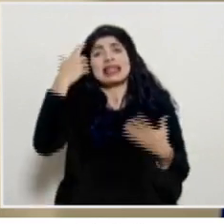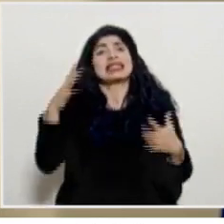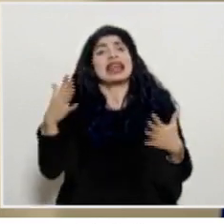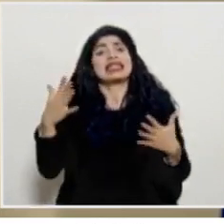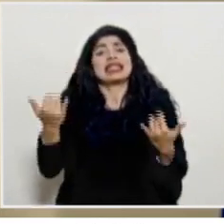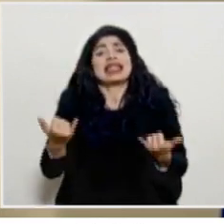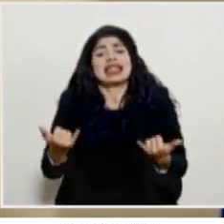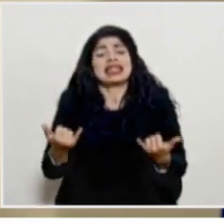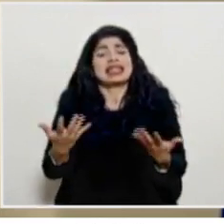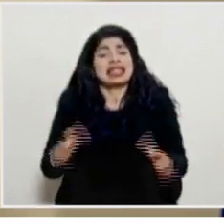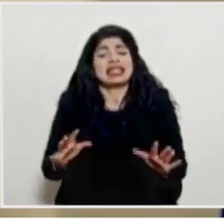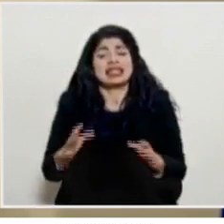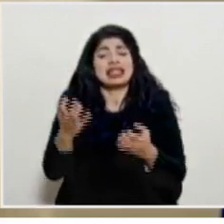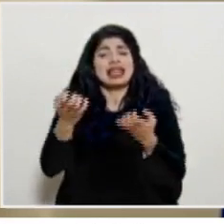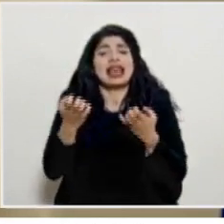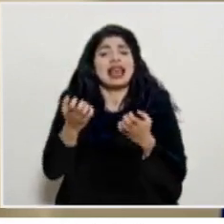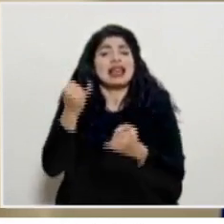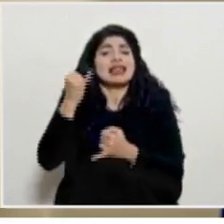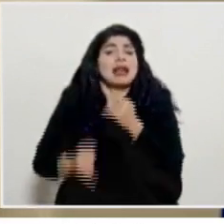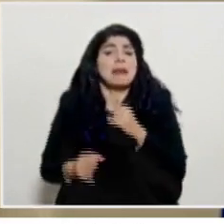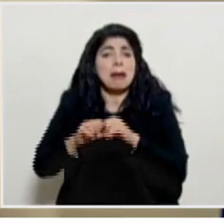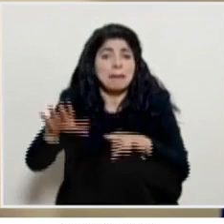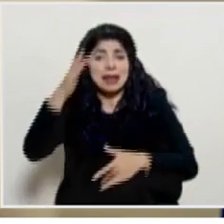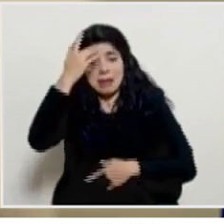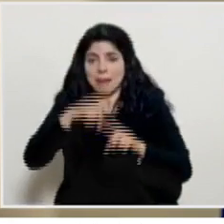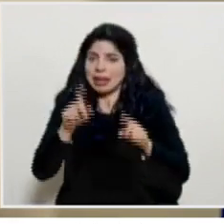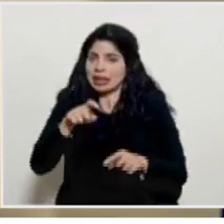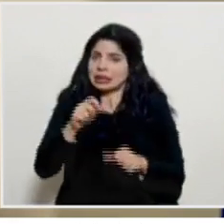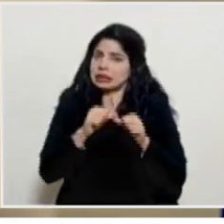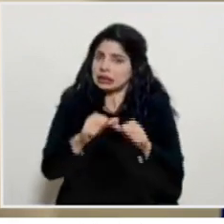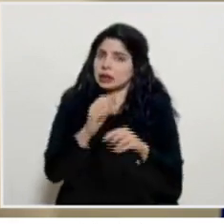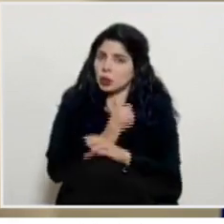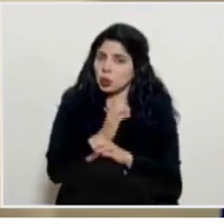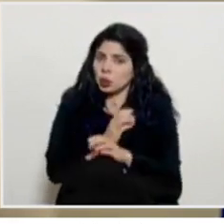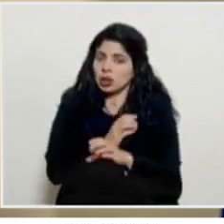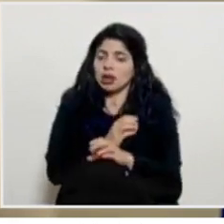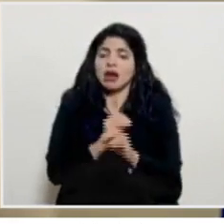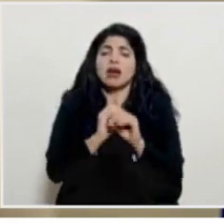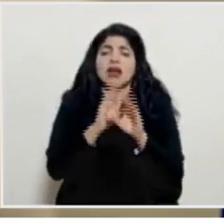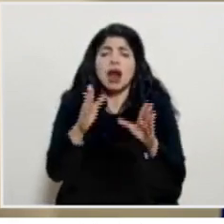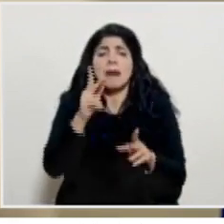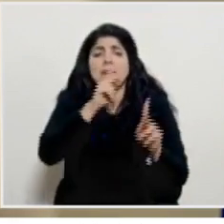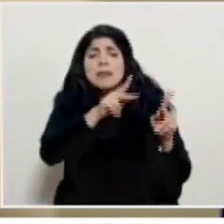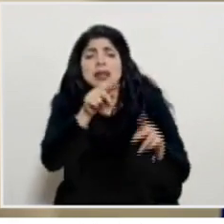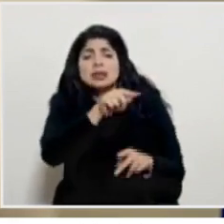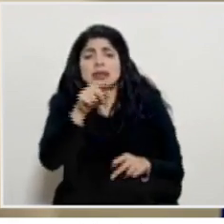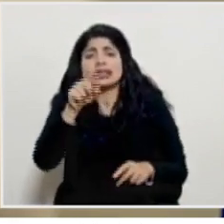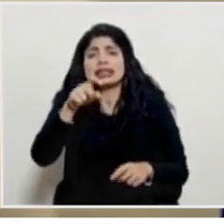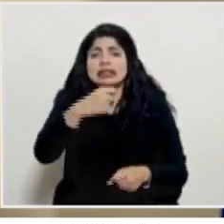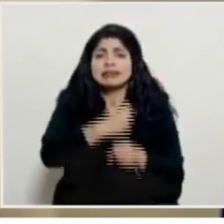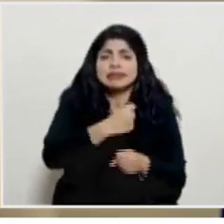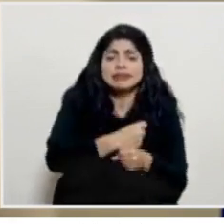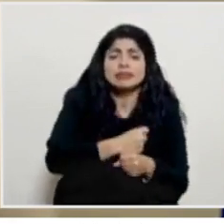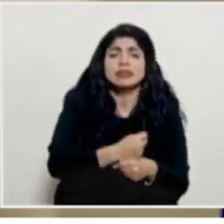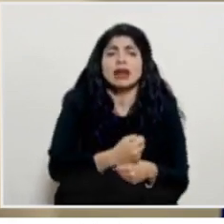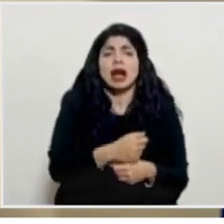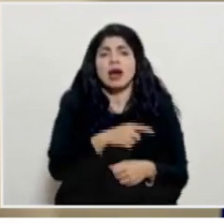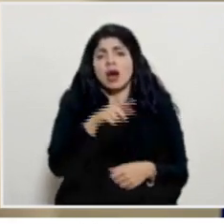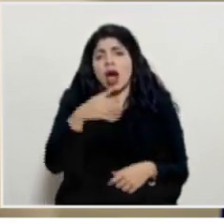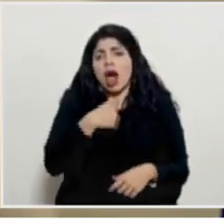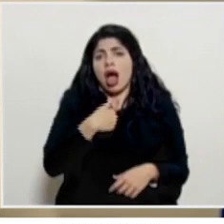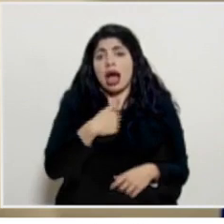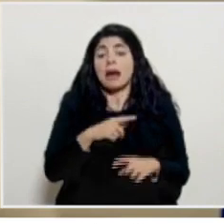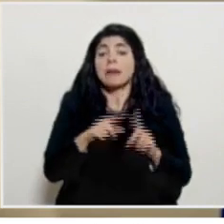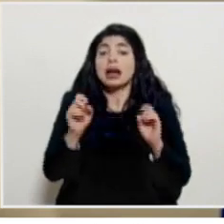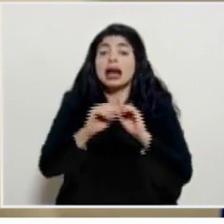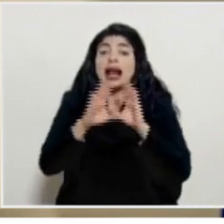casi que obligar a salirnos de esa pandemia pero tenemos que seguir cuidándonos pero es claro que hay mucha necesidad de empleo de trabajo y que